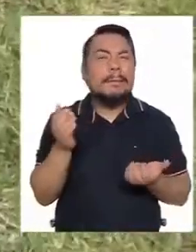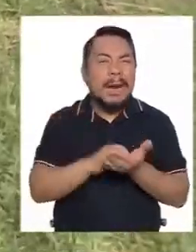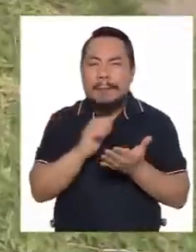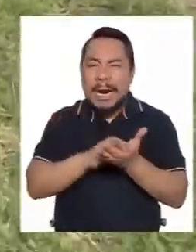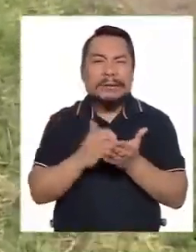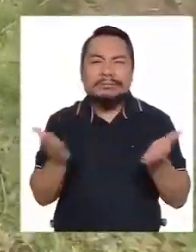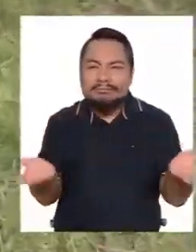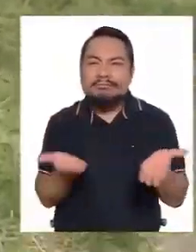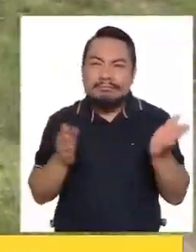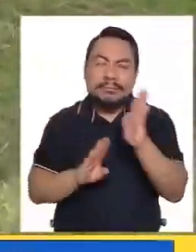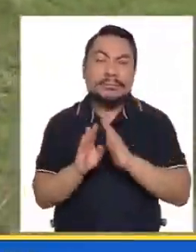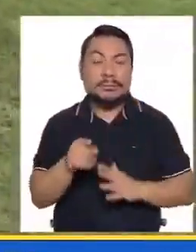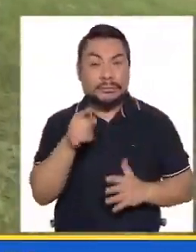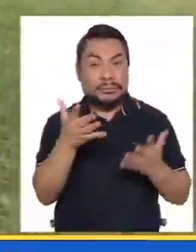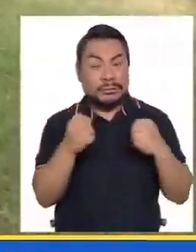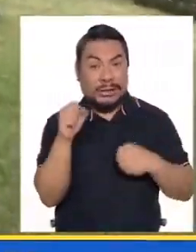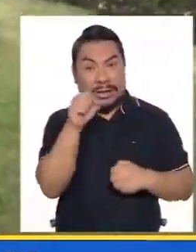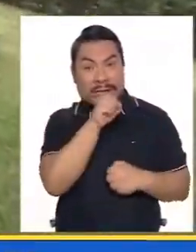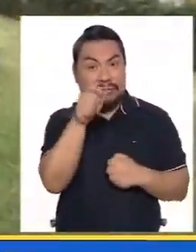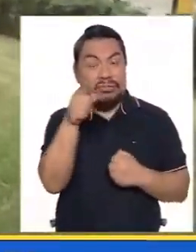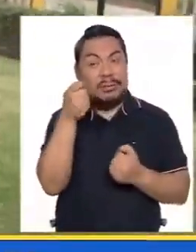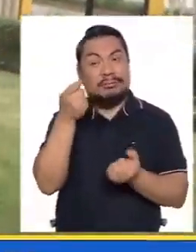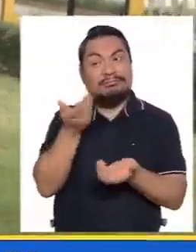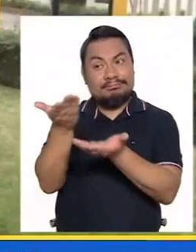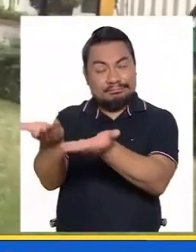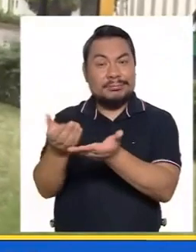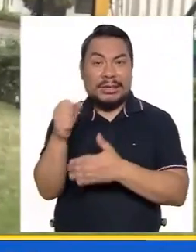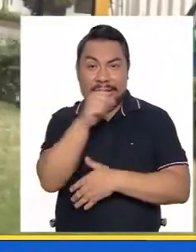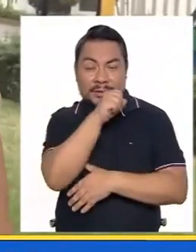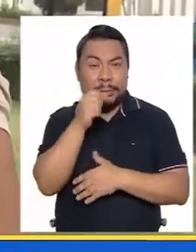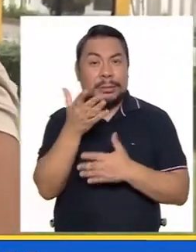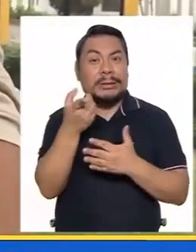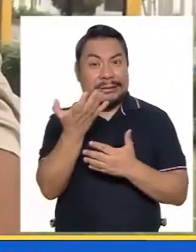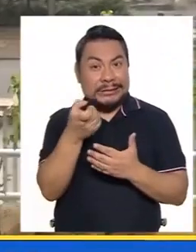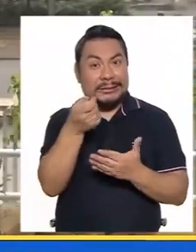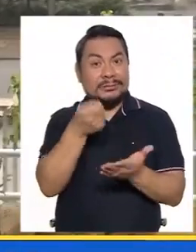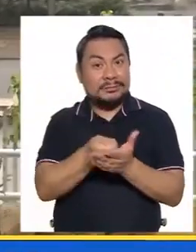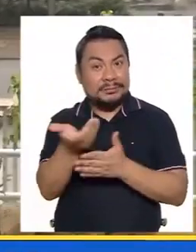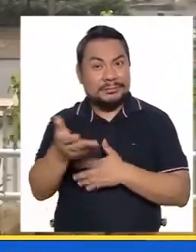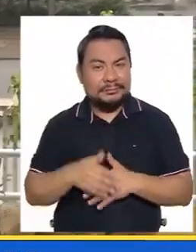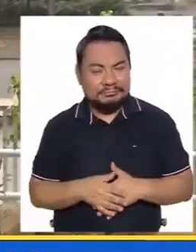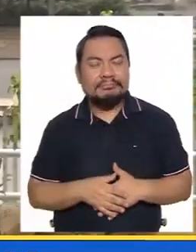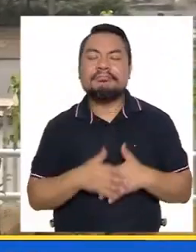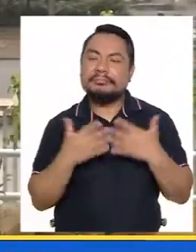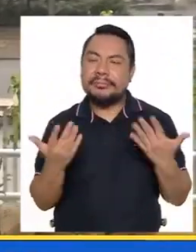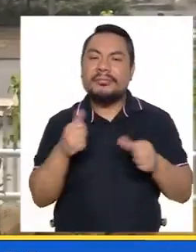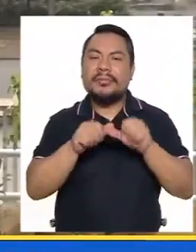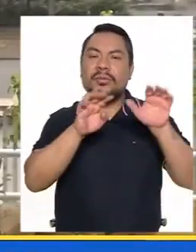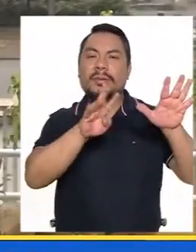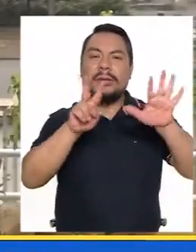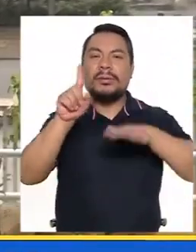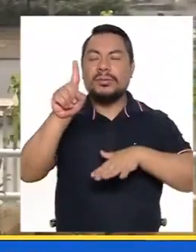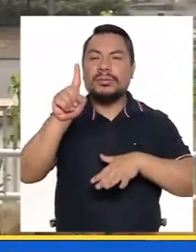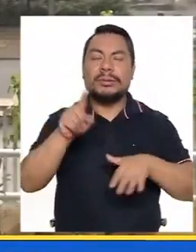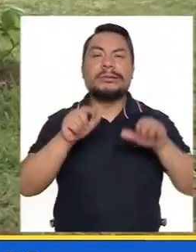más avances. Si desean contar con los servicios de Ana Carla, servicios de canto, pueden llamar al